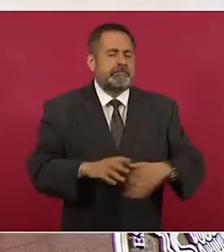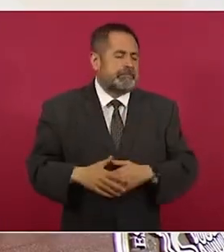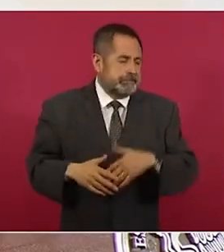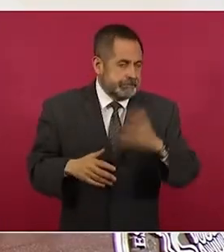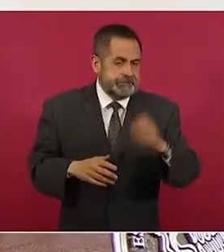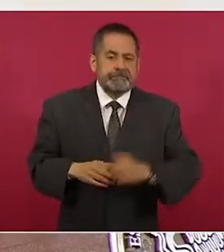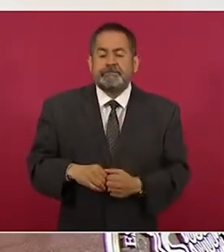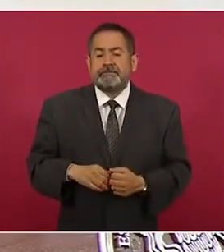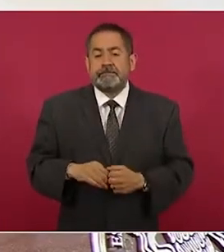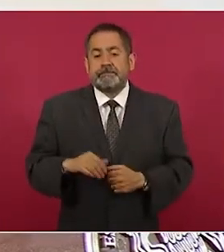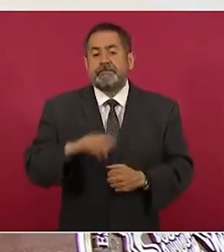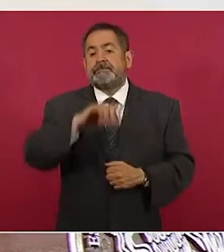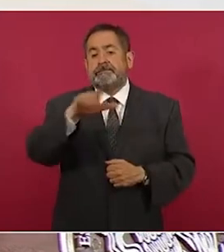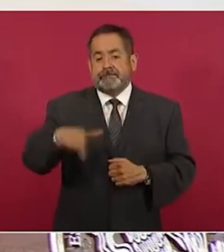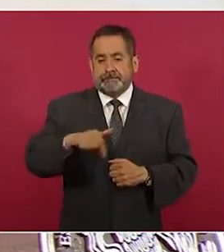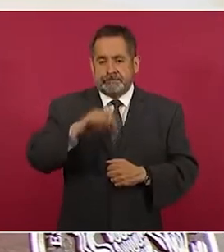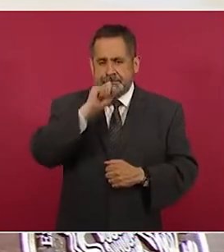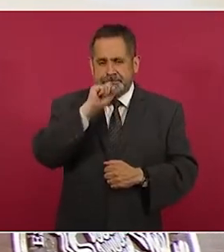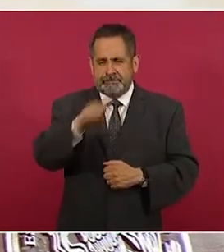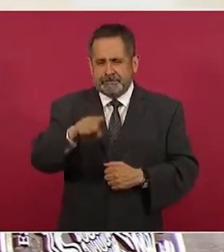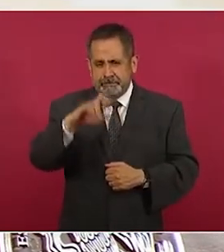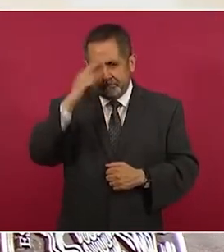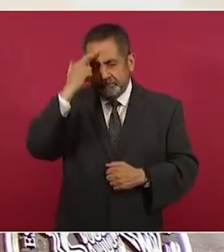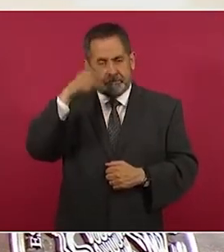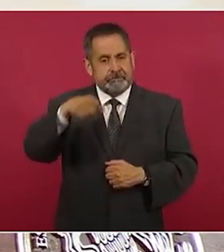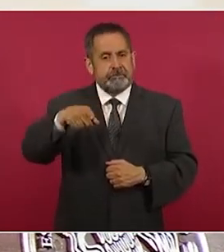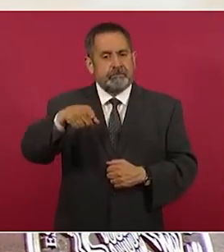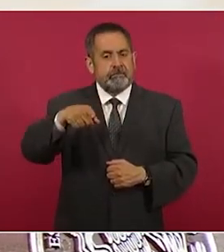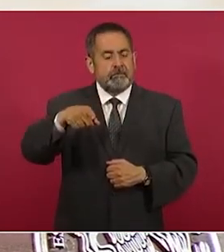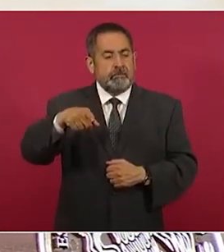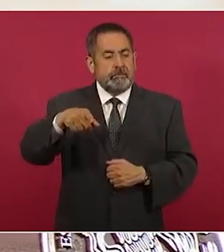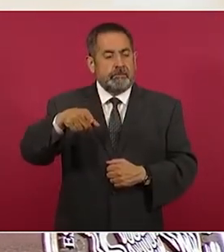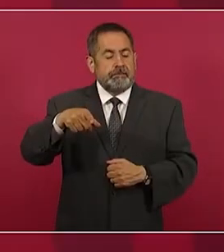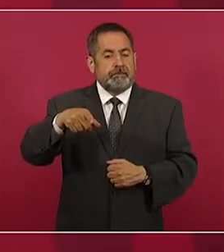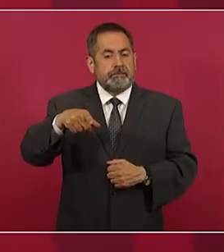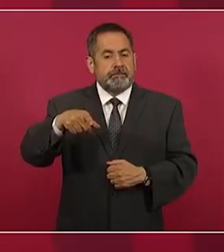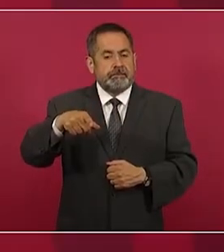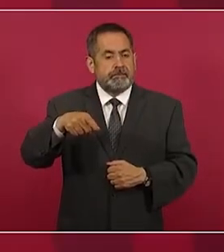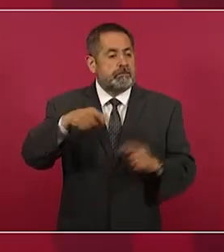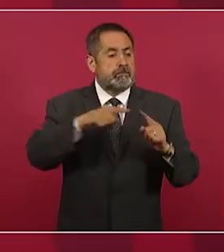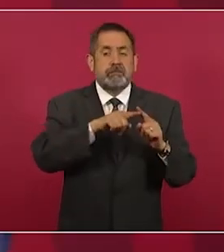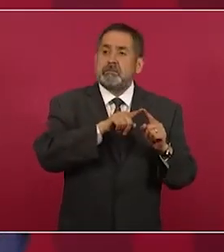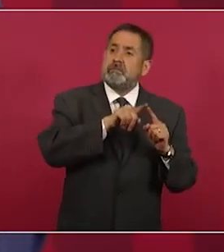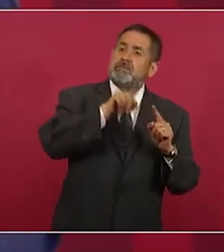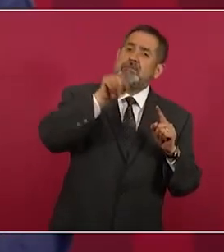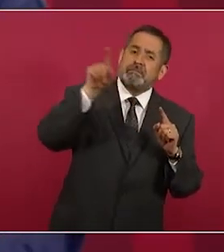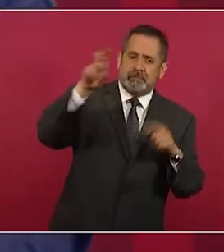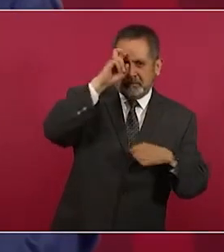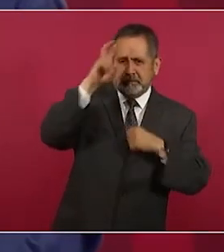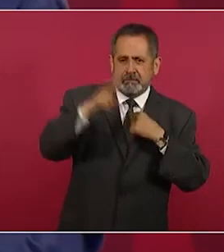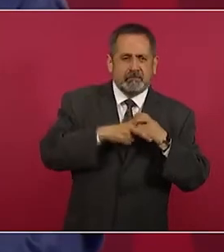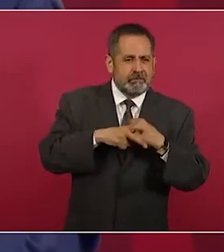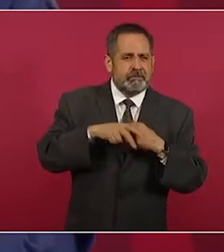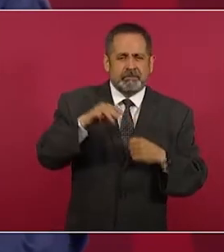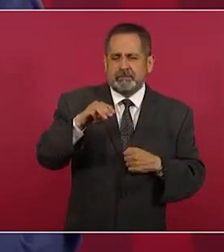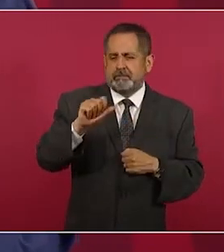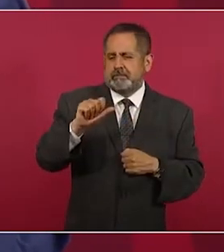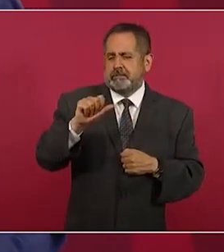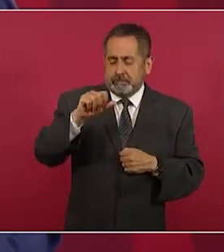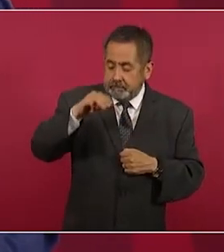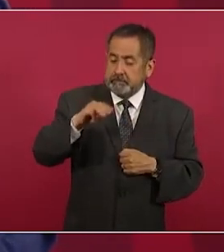mismo cuando fueron a Miramar a buscar